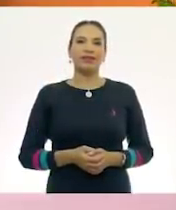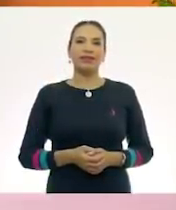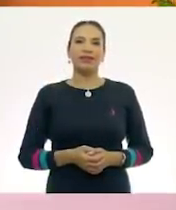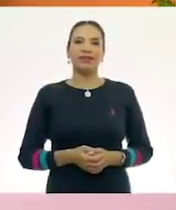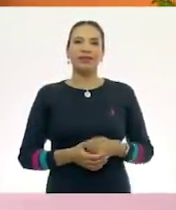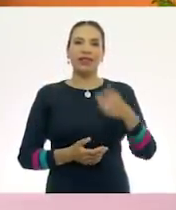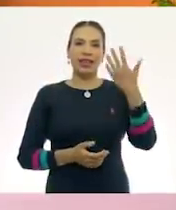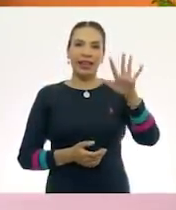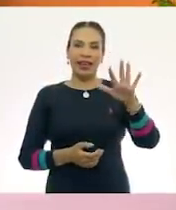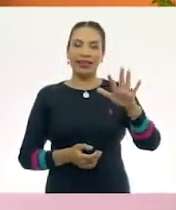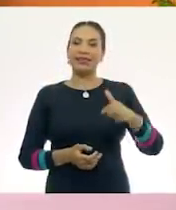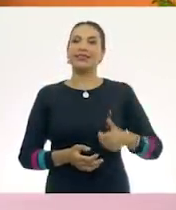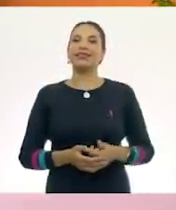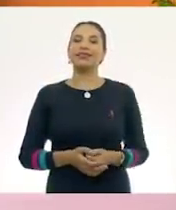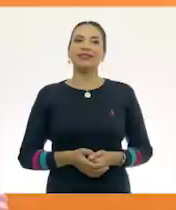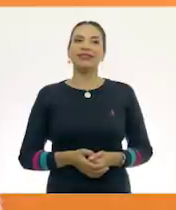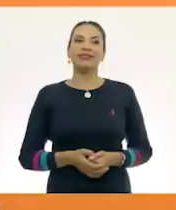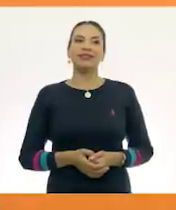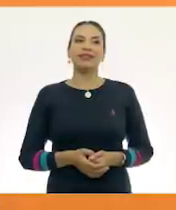diez,